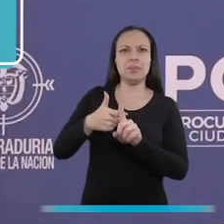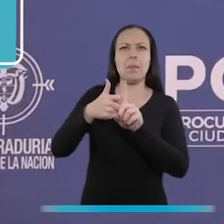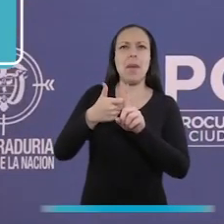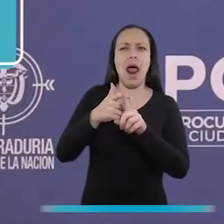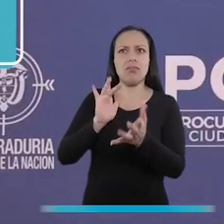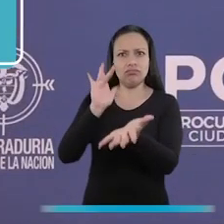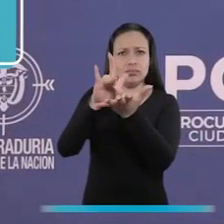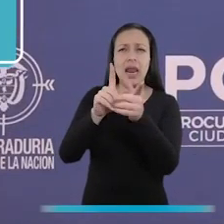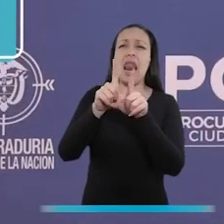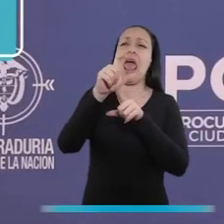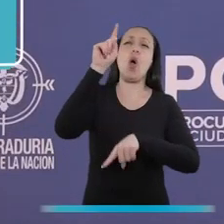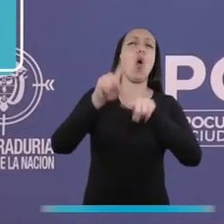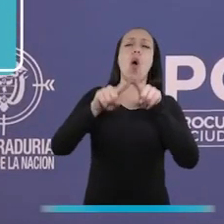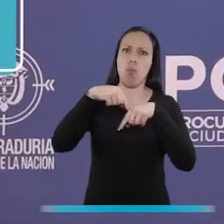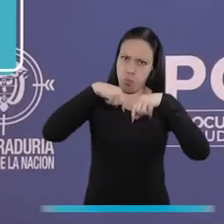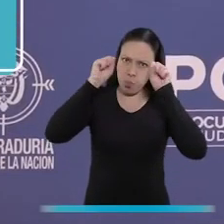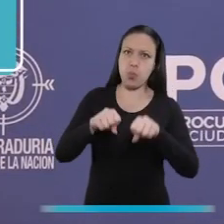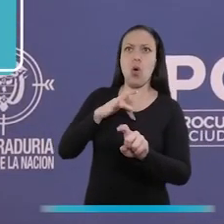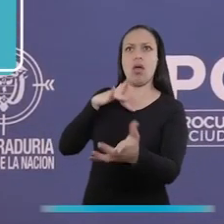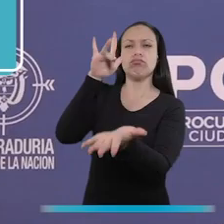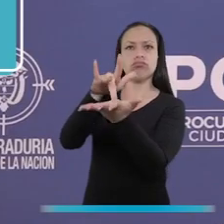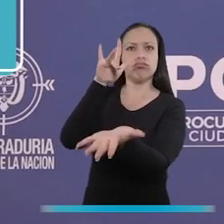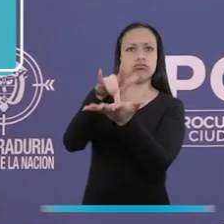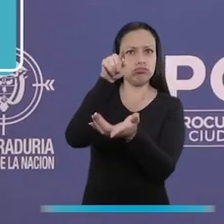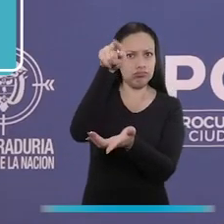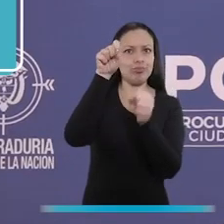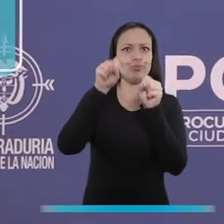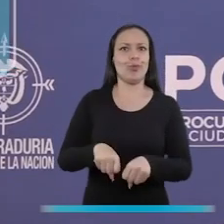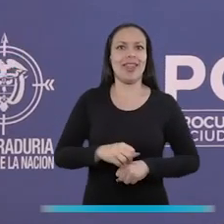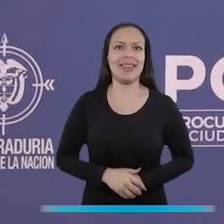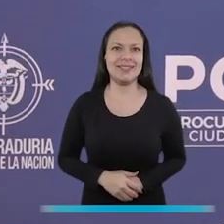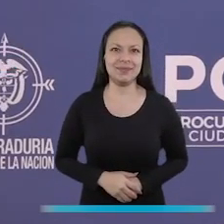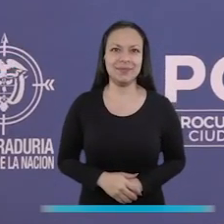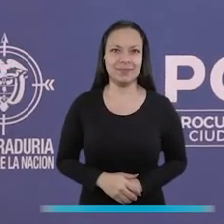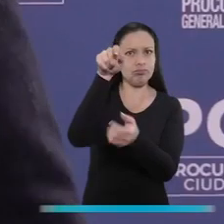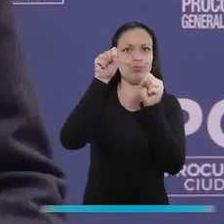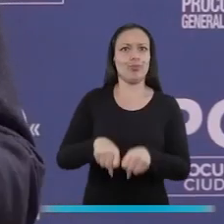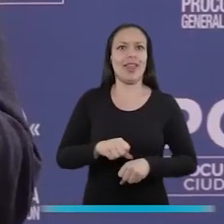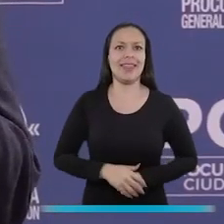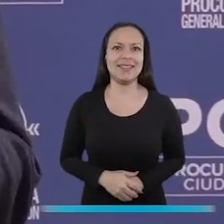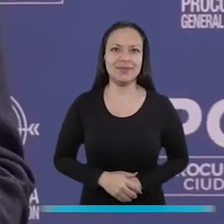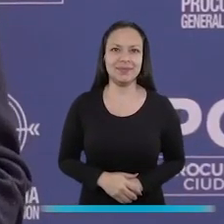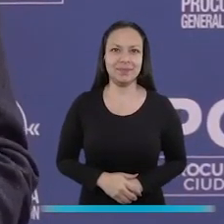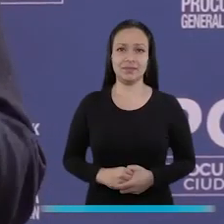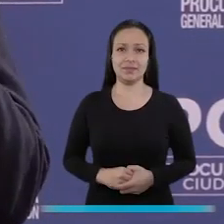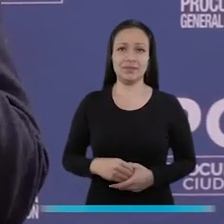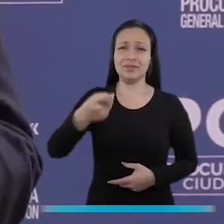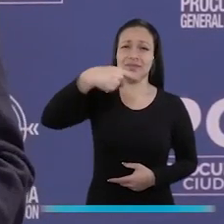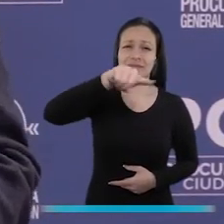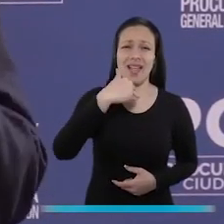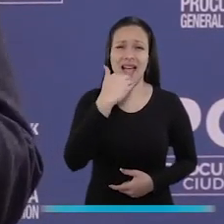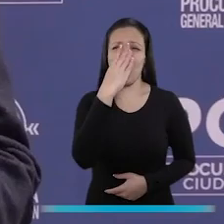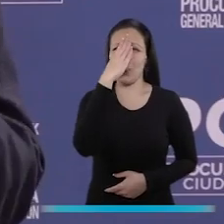Procuraduría a los territorios más alejados de Colombia donde difícilmente se encuentra el Estado. Cualquier inquietud, cualquier